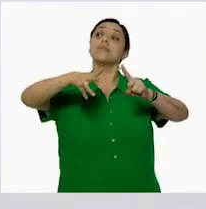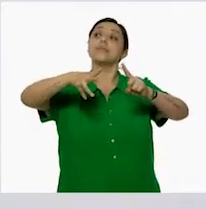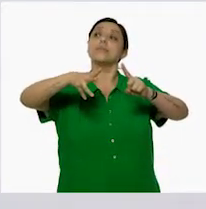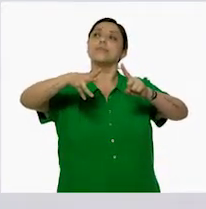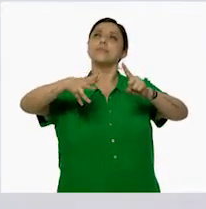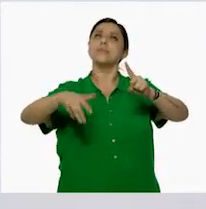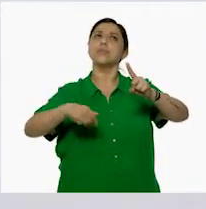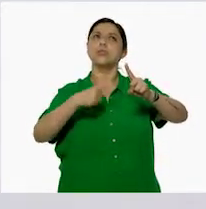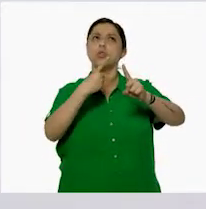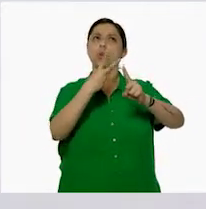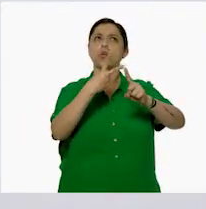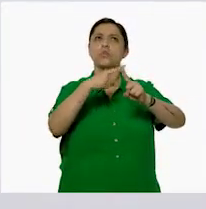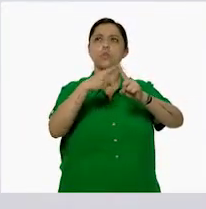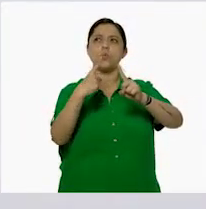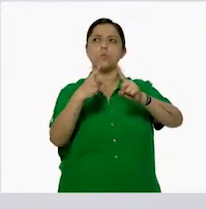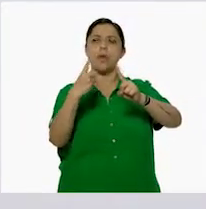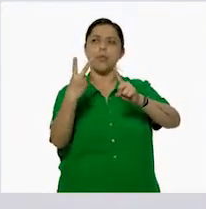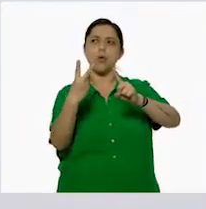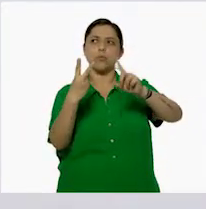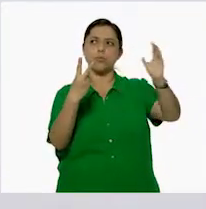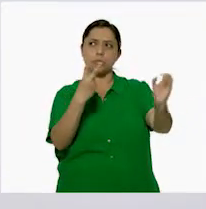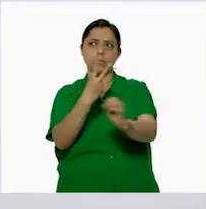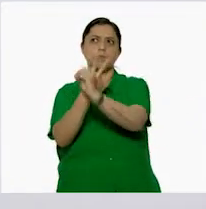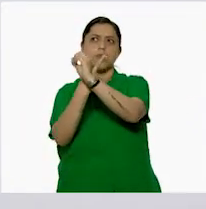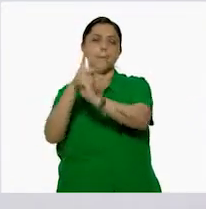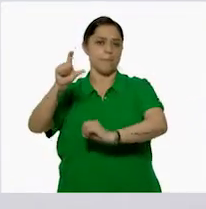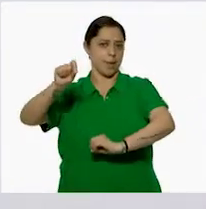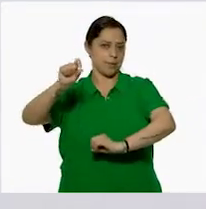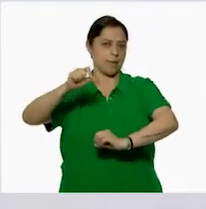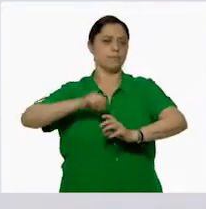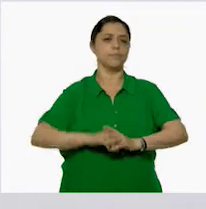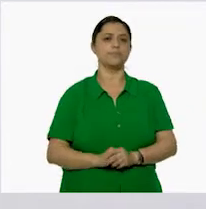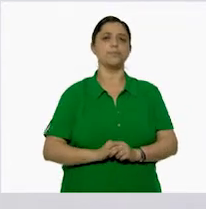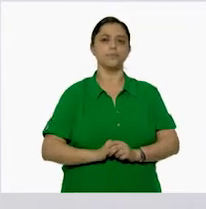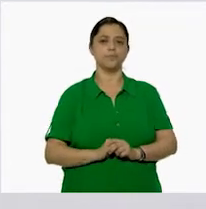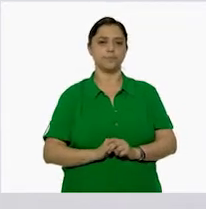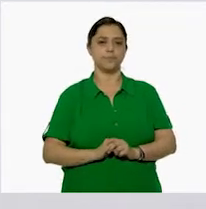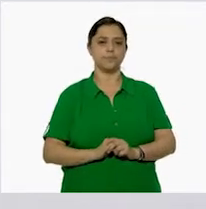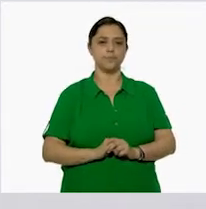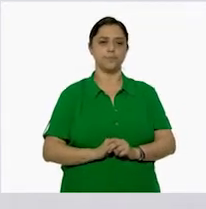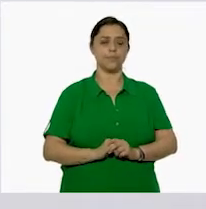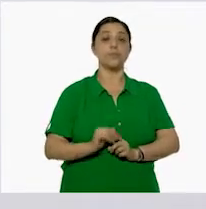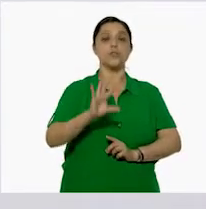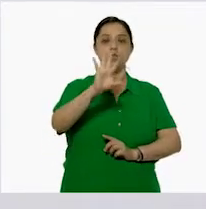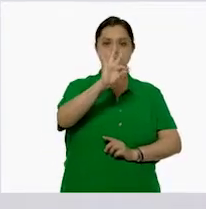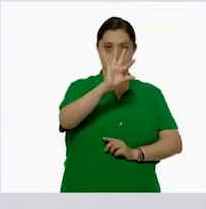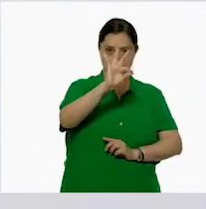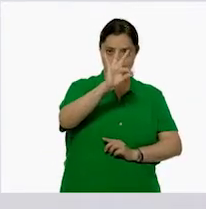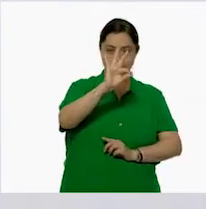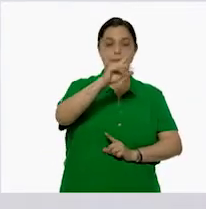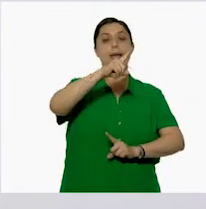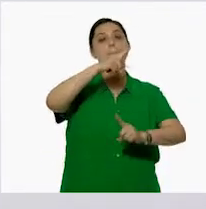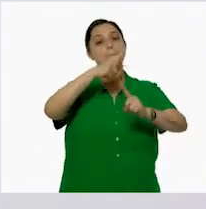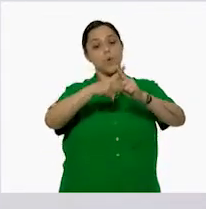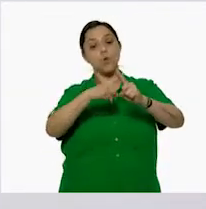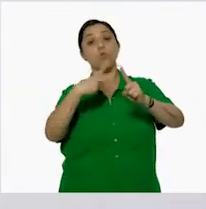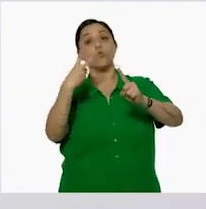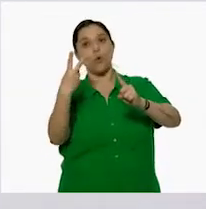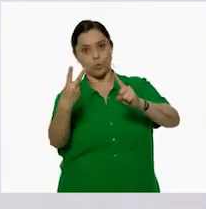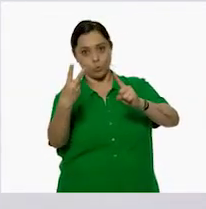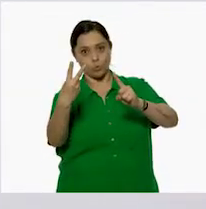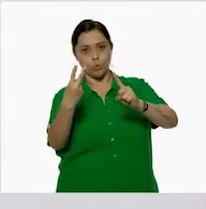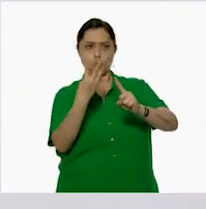2 por 1, 2. Y agregamos el 0, son 20. Excelente. Nuevamente 40, pero ahora por 2.